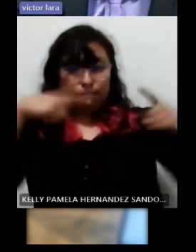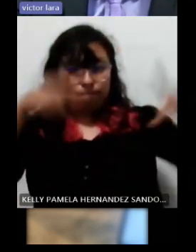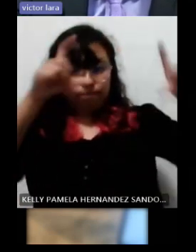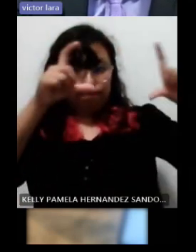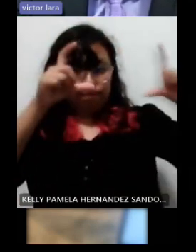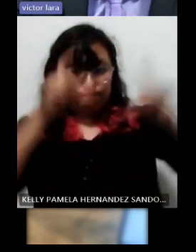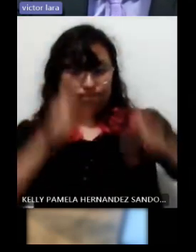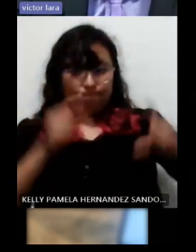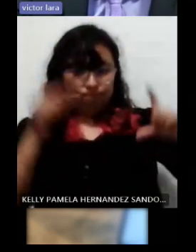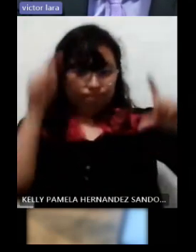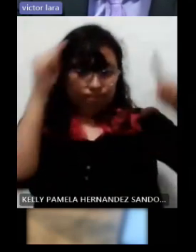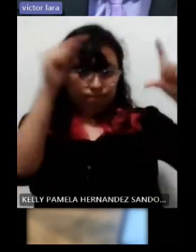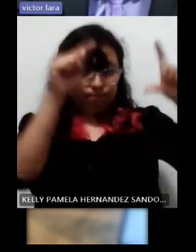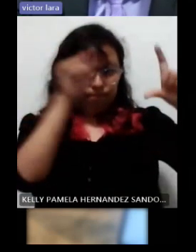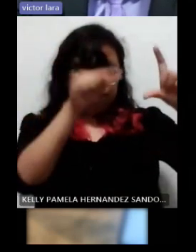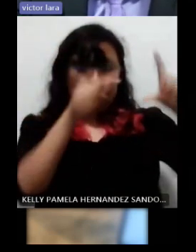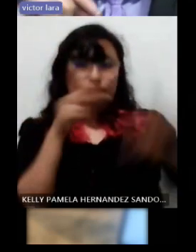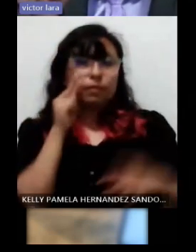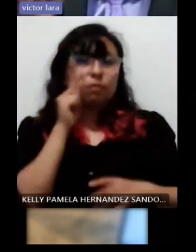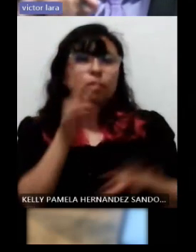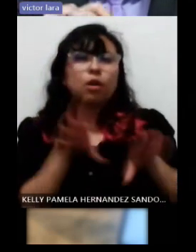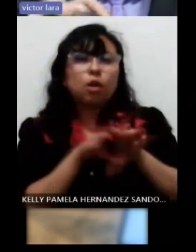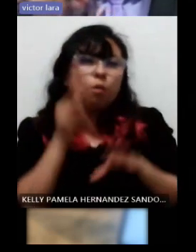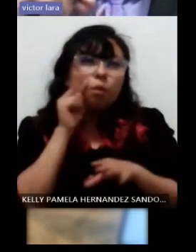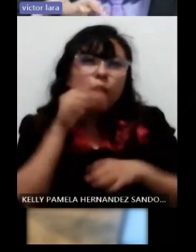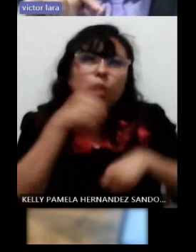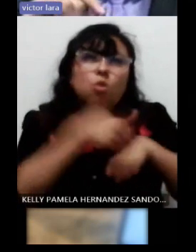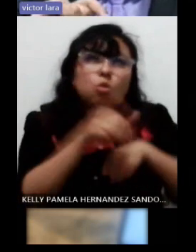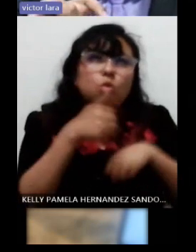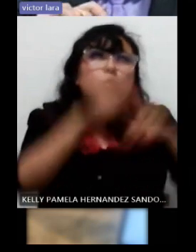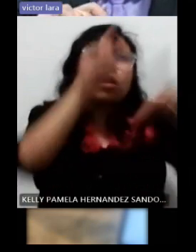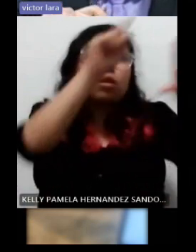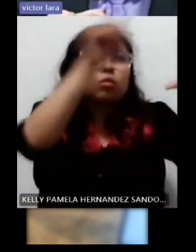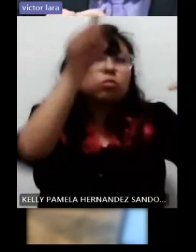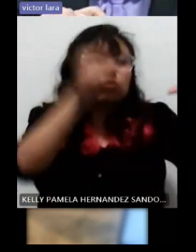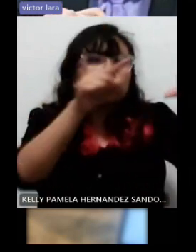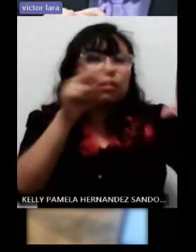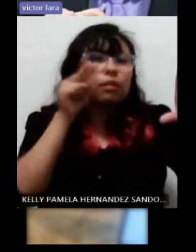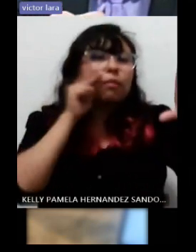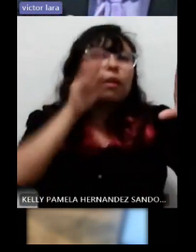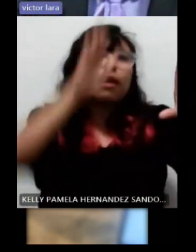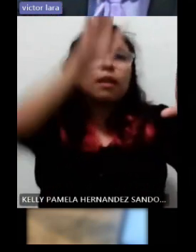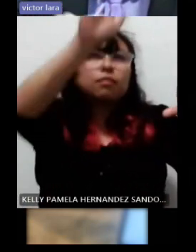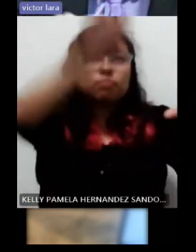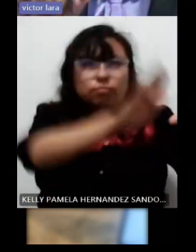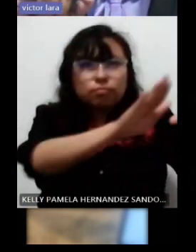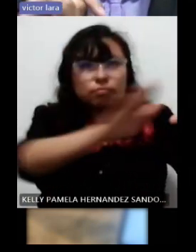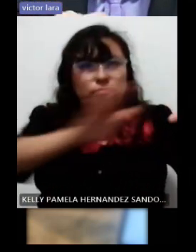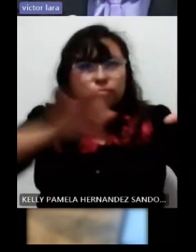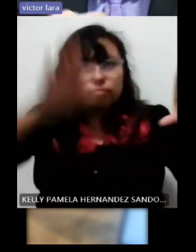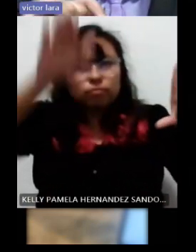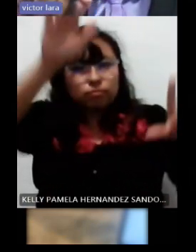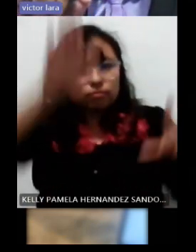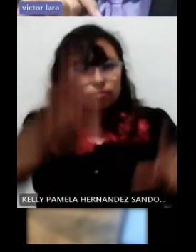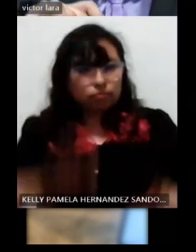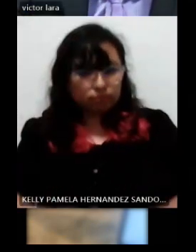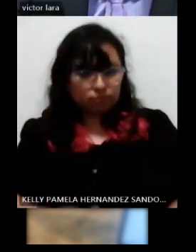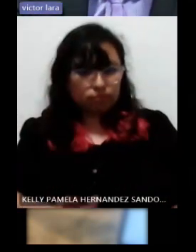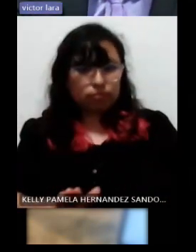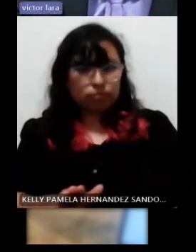manera discreta unos números colocando su mano encima de ellos y conforme los va poniendo